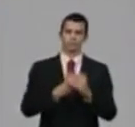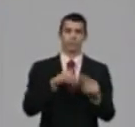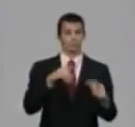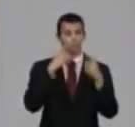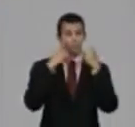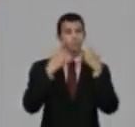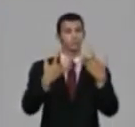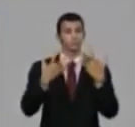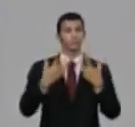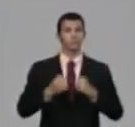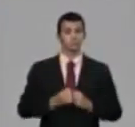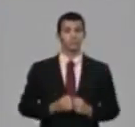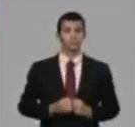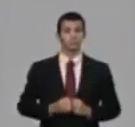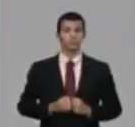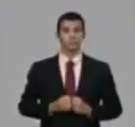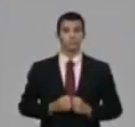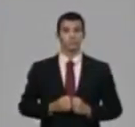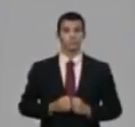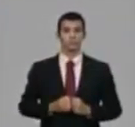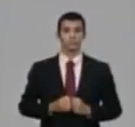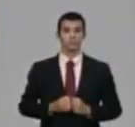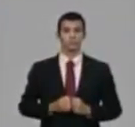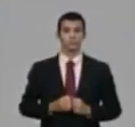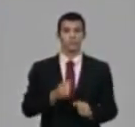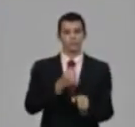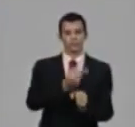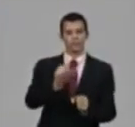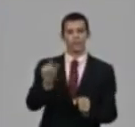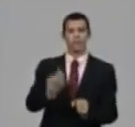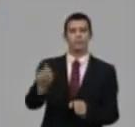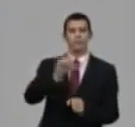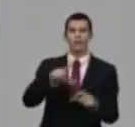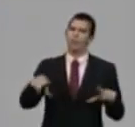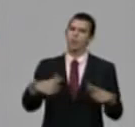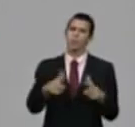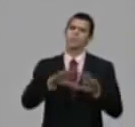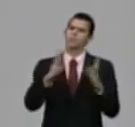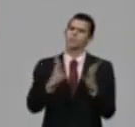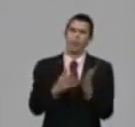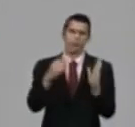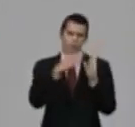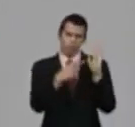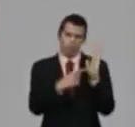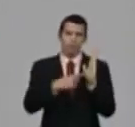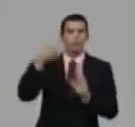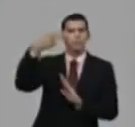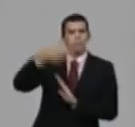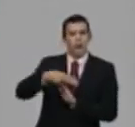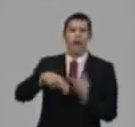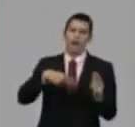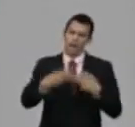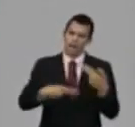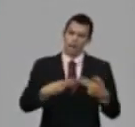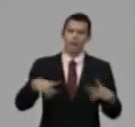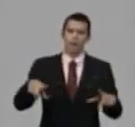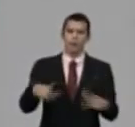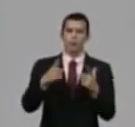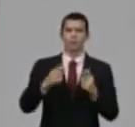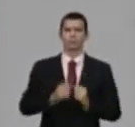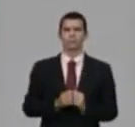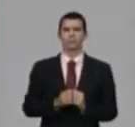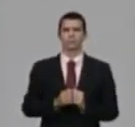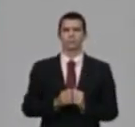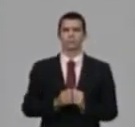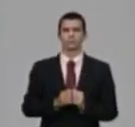todas las misiones que se les encomienda. Esto se ha sido validado en reportajes que ha tenido la televisión cubana, un